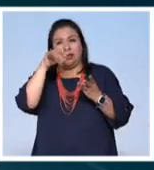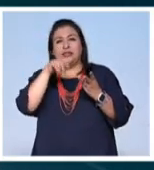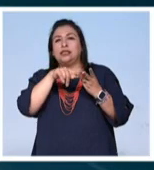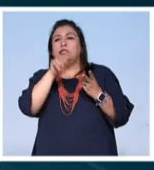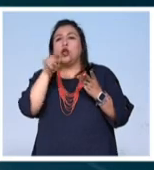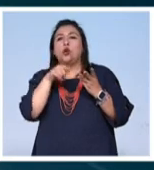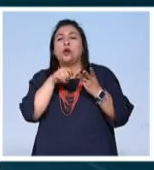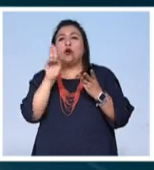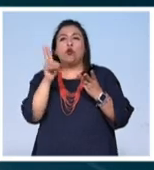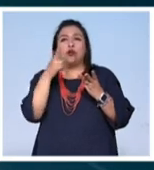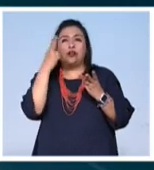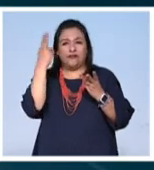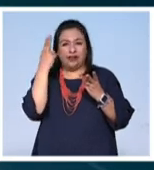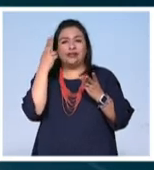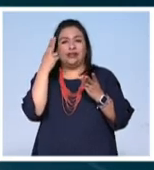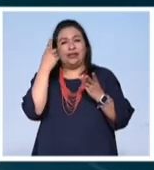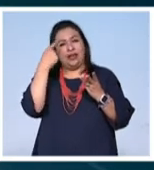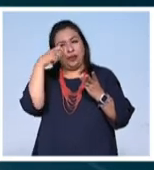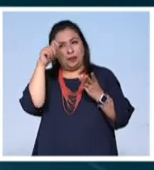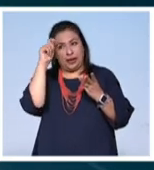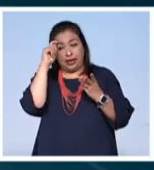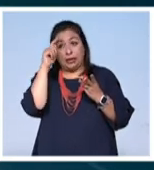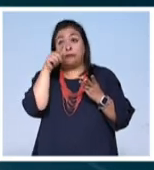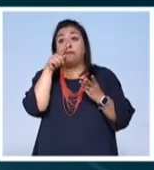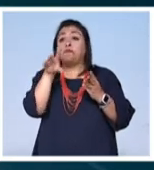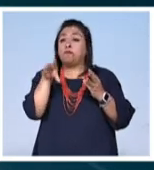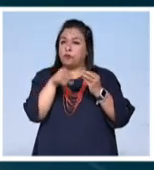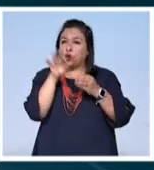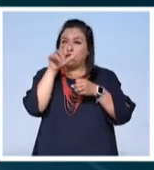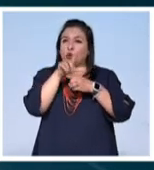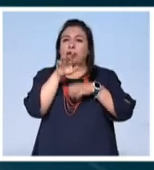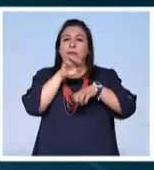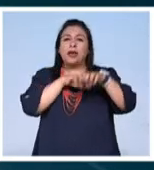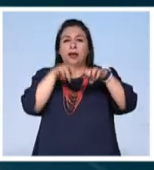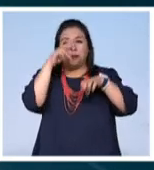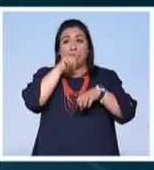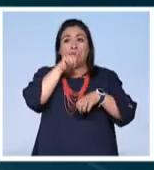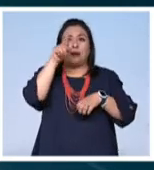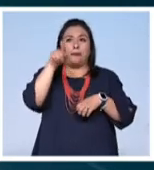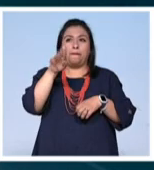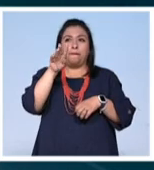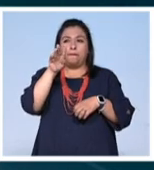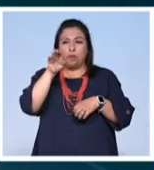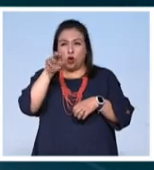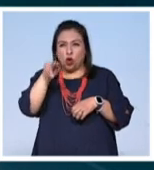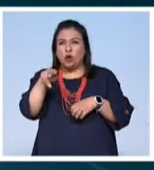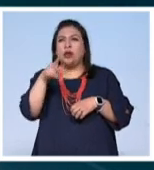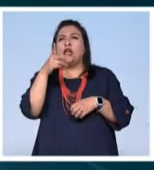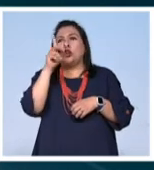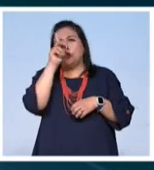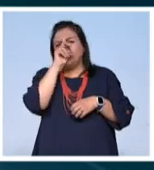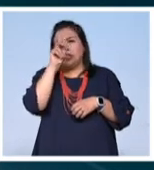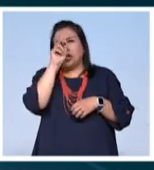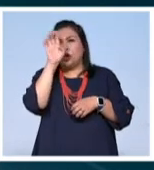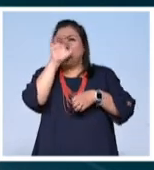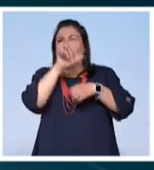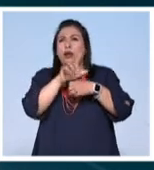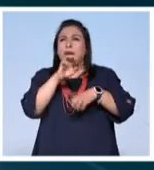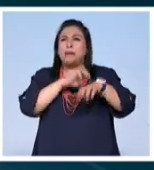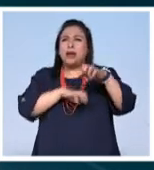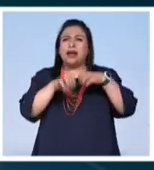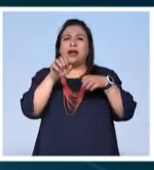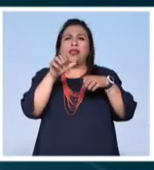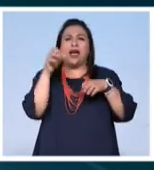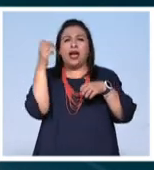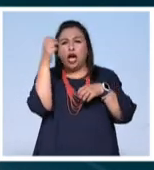en la universidad libre de Berlín fue agregado cultural en la embajada de México en Bonn consejero cultural en las embajadas de